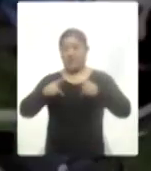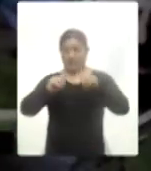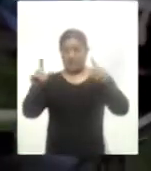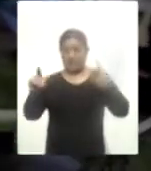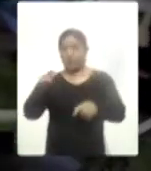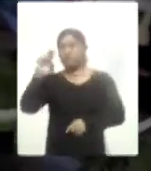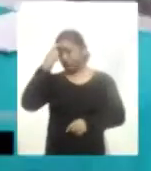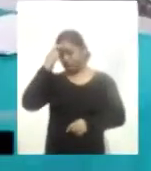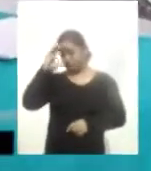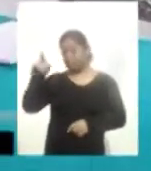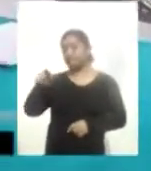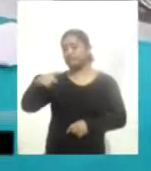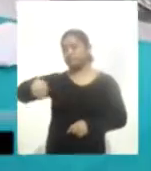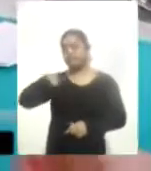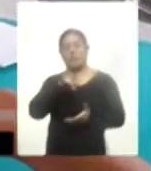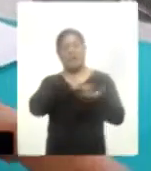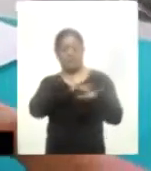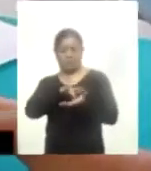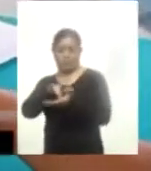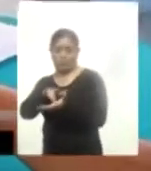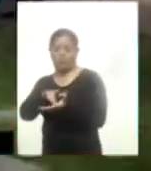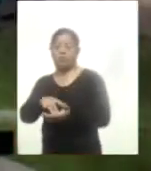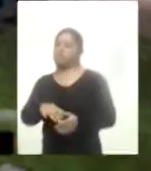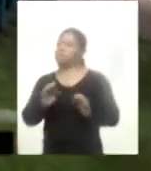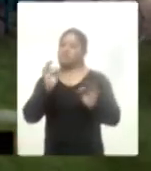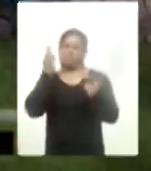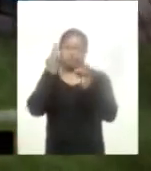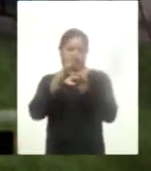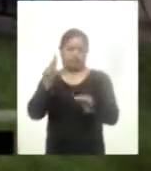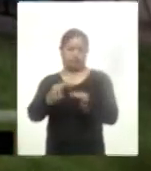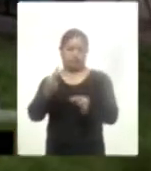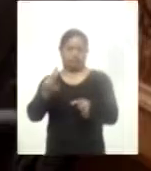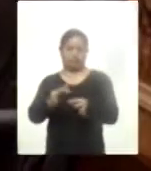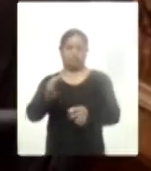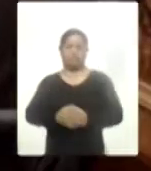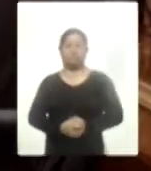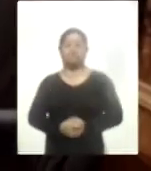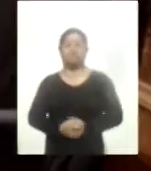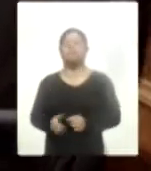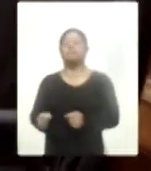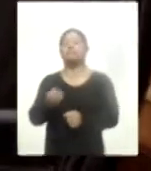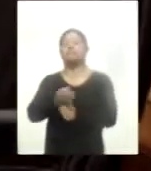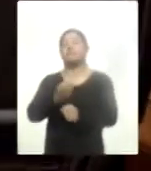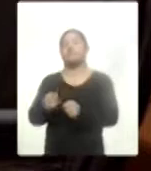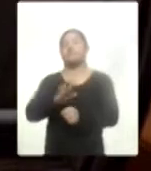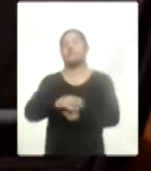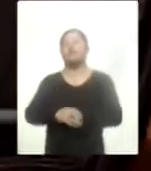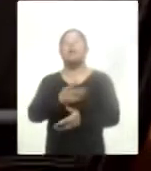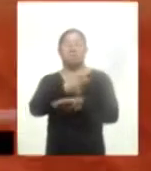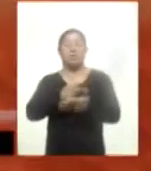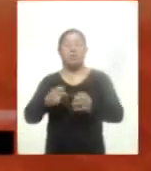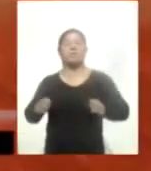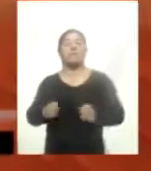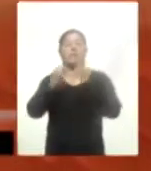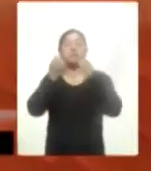que los apoyos a favor de negocios y trabajadores han sido efectivos durante la pandemia. Cabe destacar que el programa emergente de apoyo a la economía